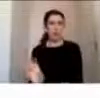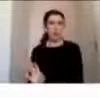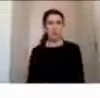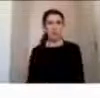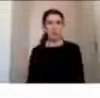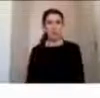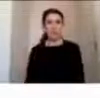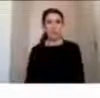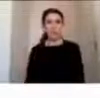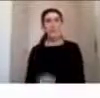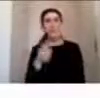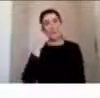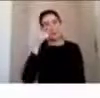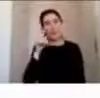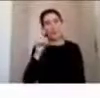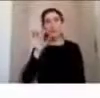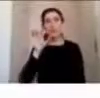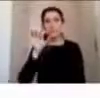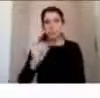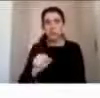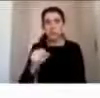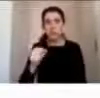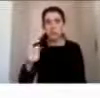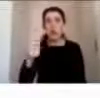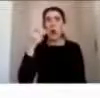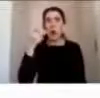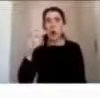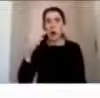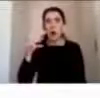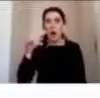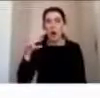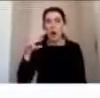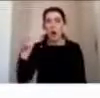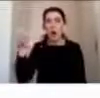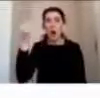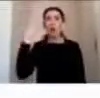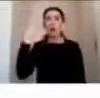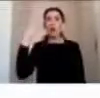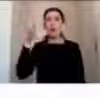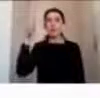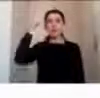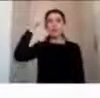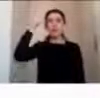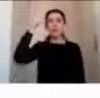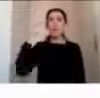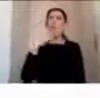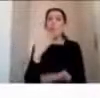sin embargo, nos damos cuenta y nos hacemos conscientes de esas condiciones de riesgo solamente cuando suceden los accidentes.